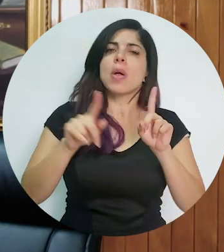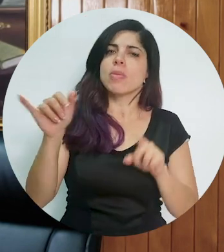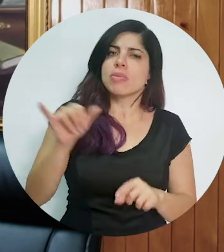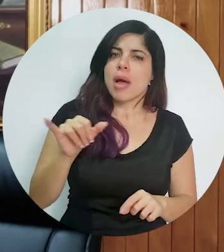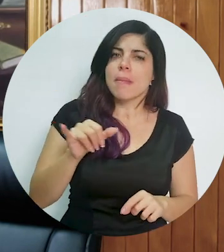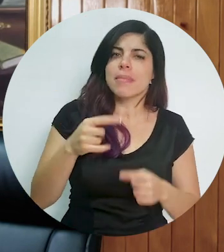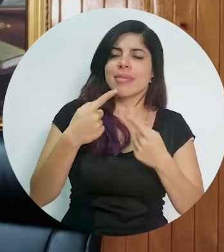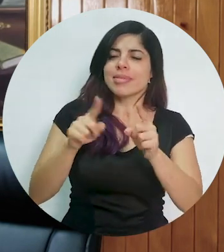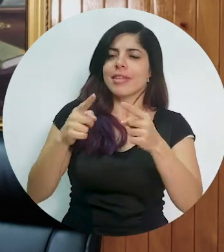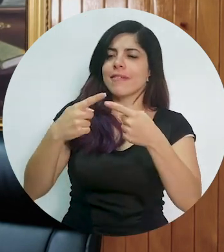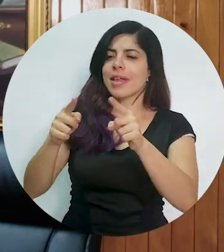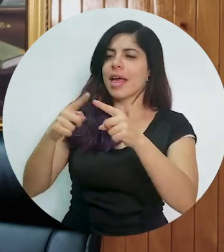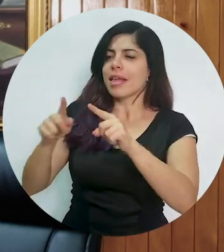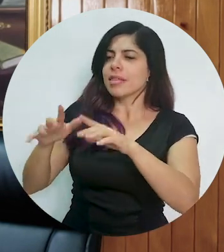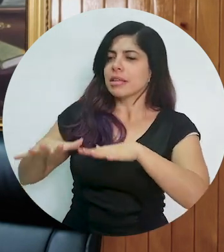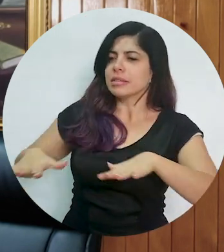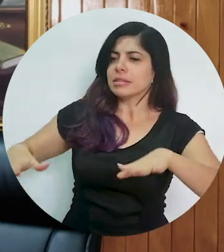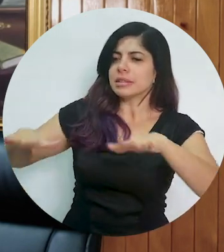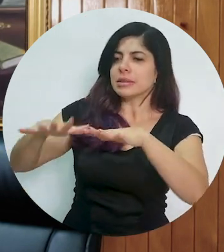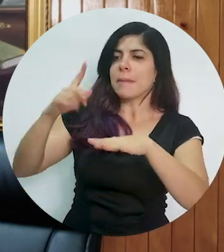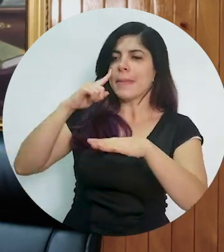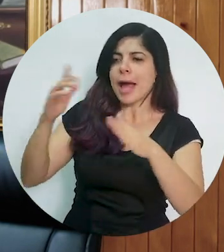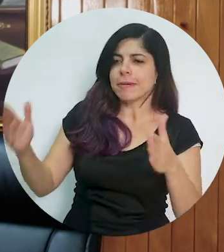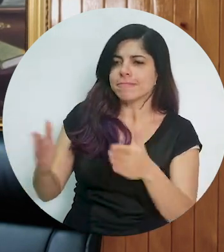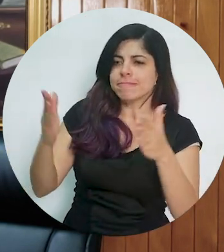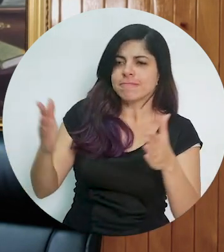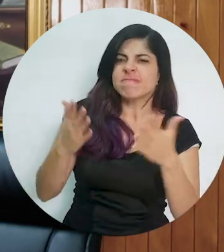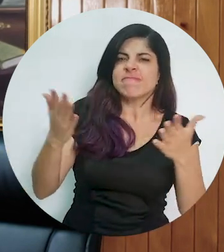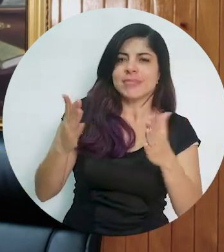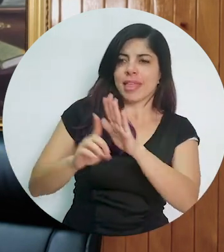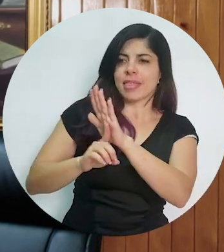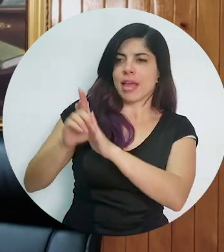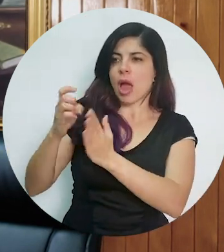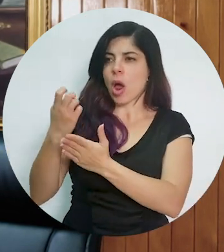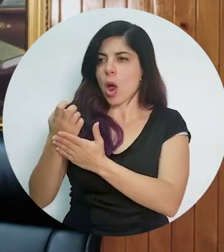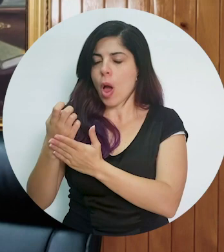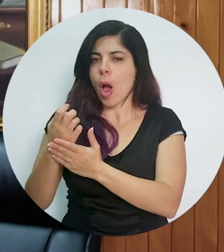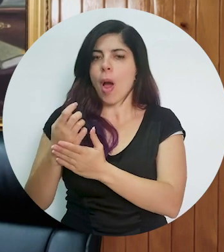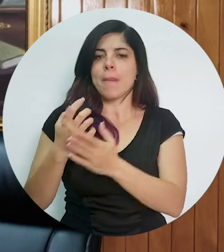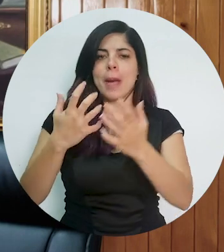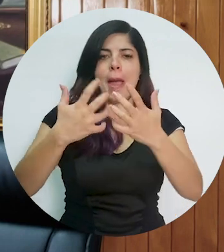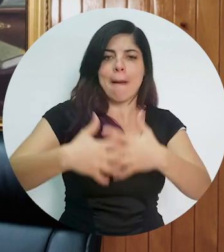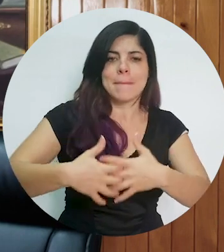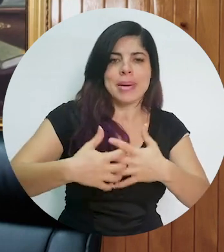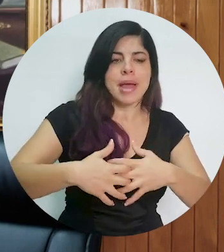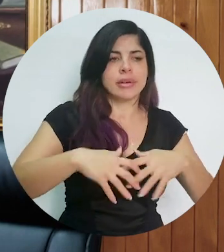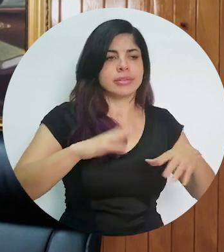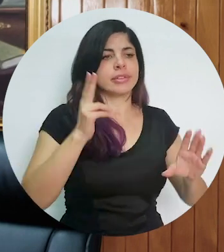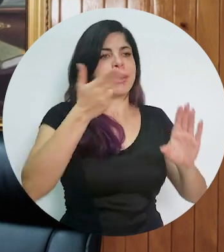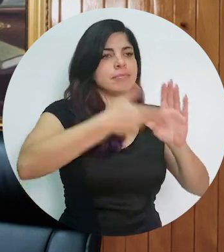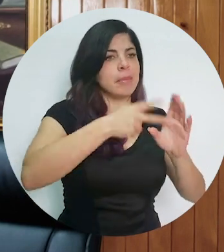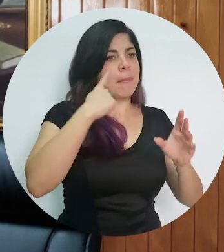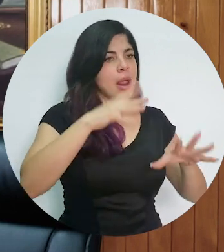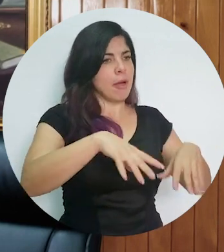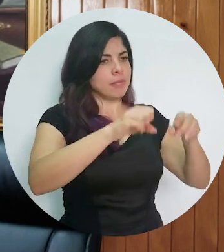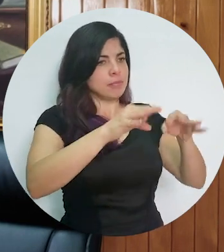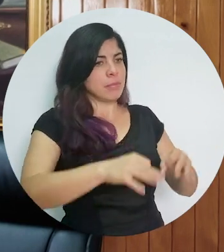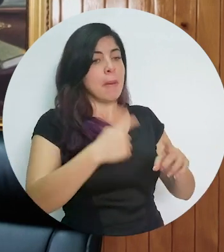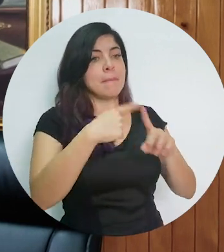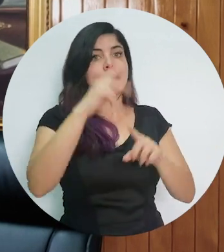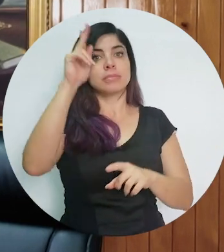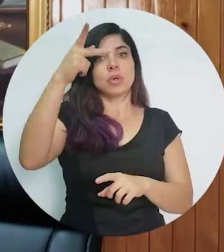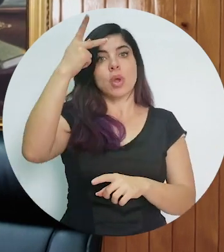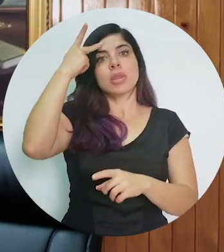sino que los diferentes espacios en el desarrollo económico, en la empresa, en la toma de decisiones y